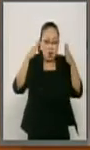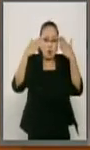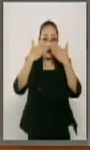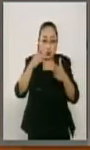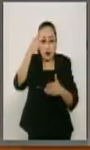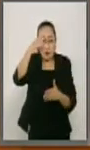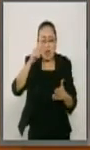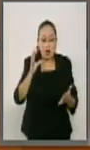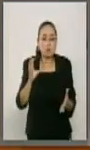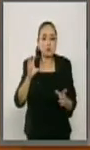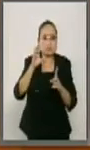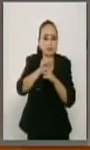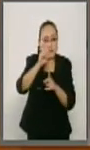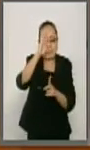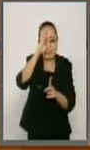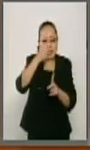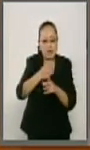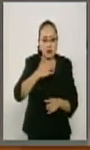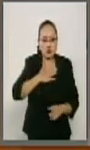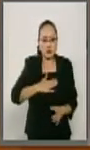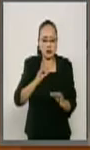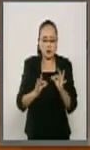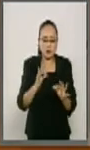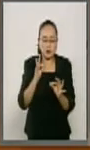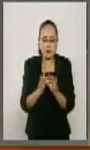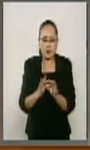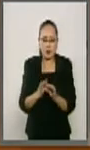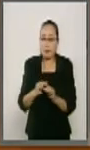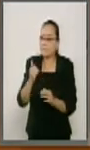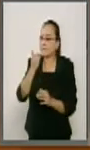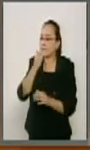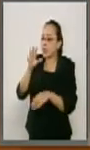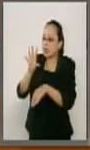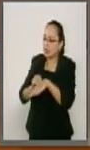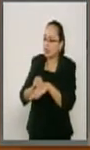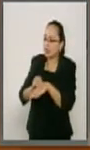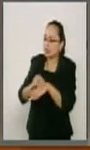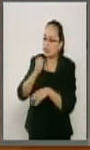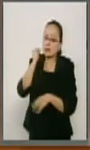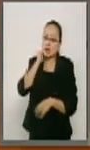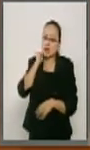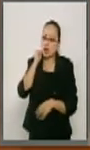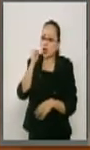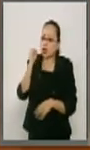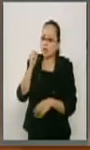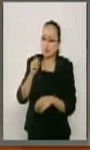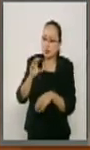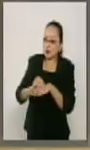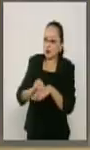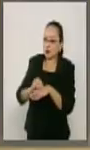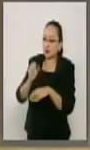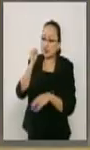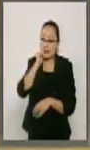deben revestir. Yo les pregunto, compañeras y compañeros senadores,